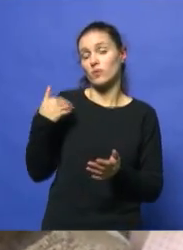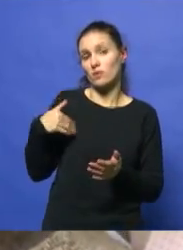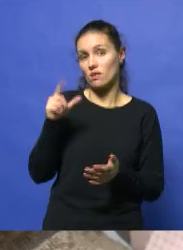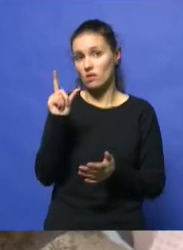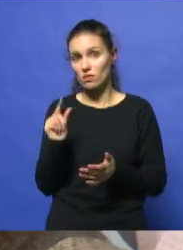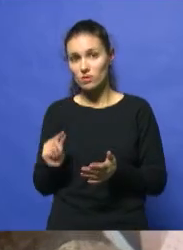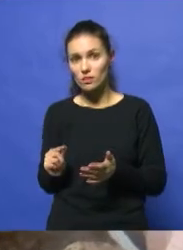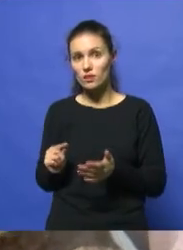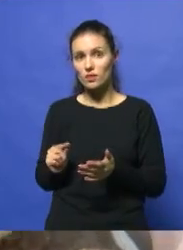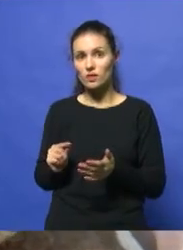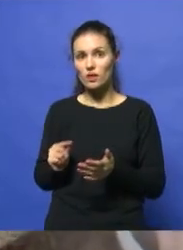a dónde vamos.